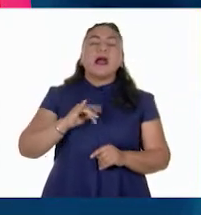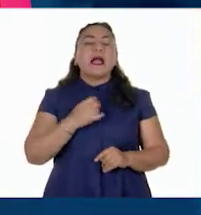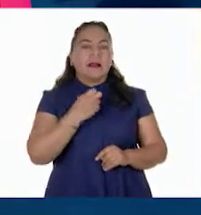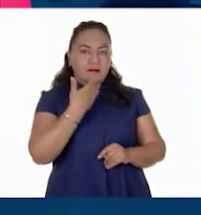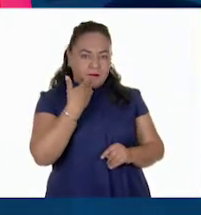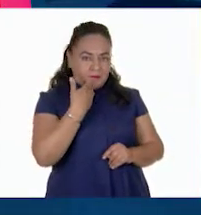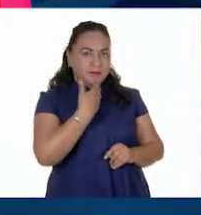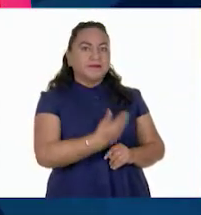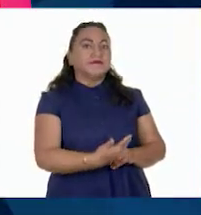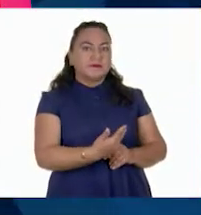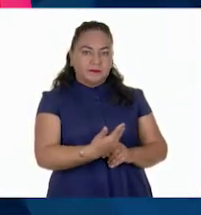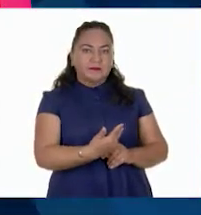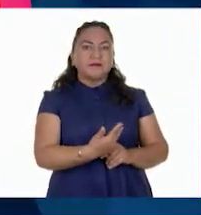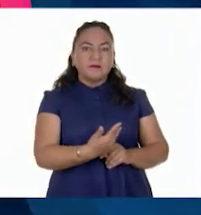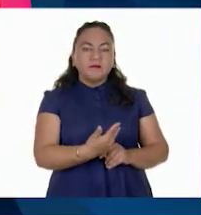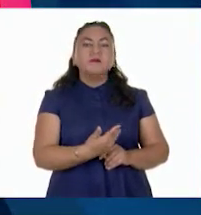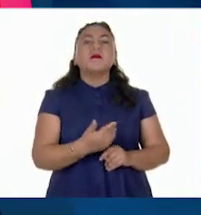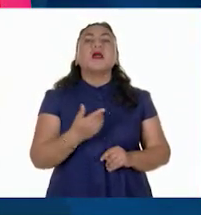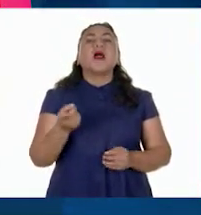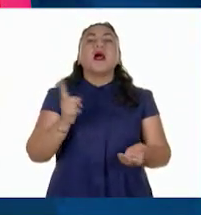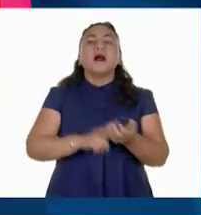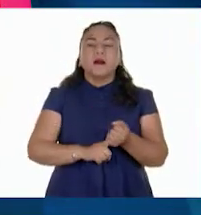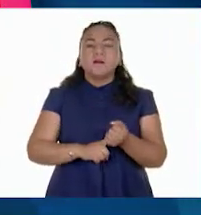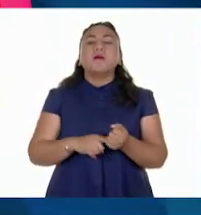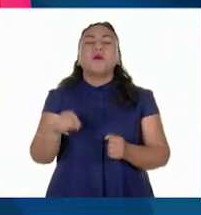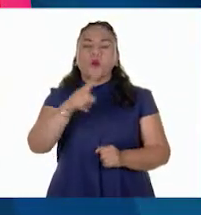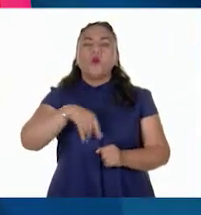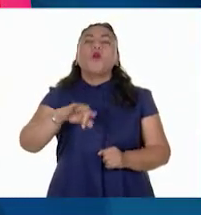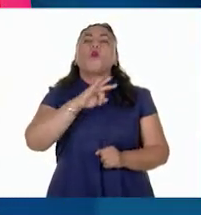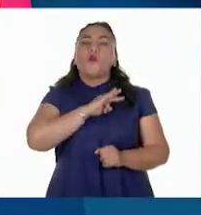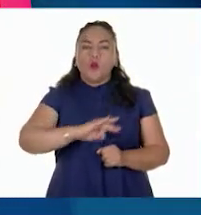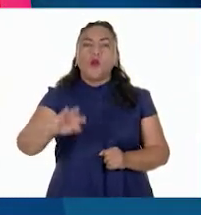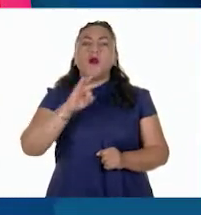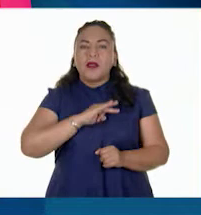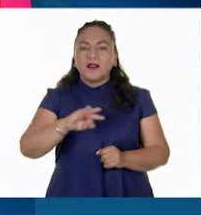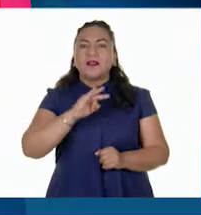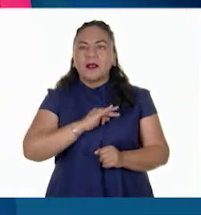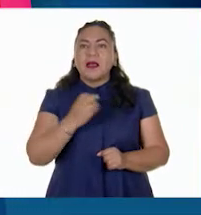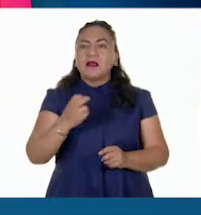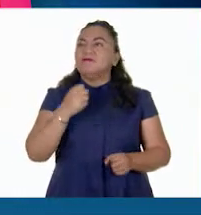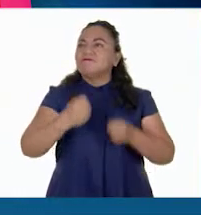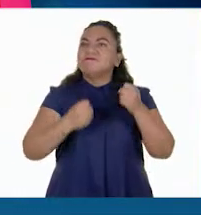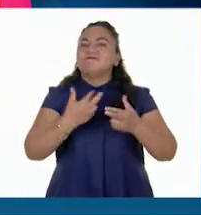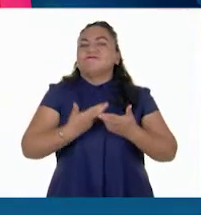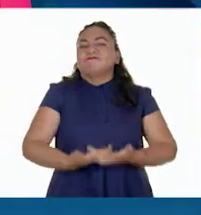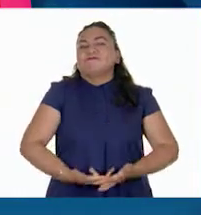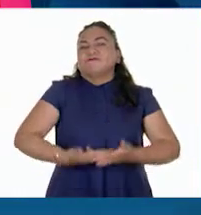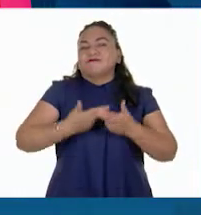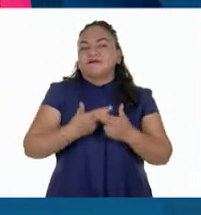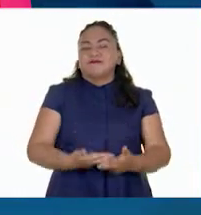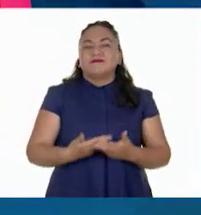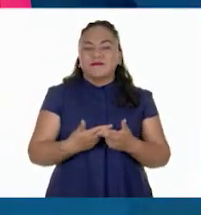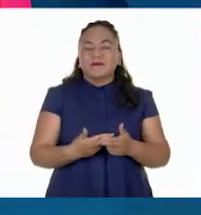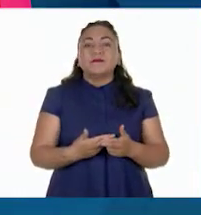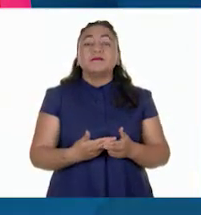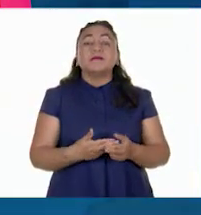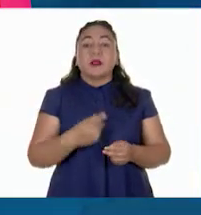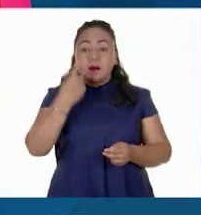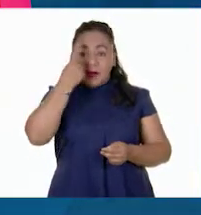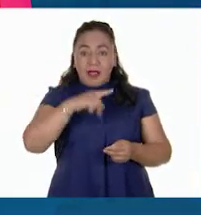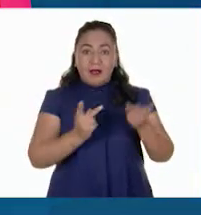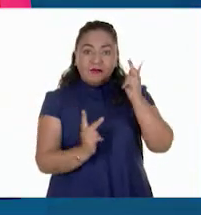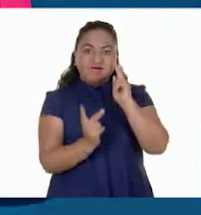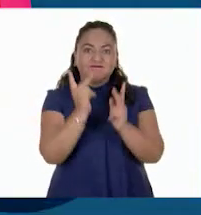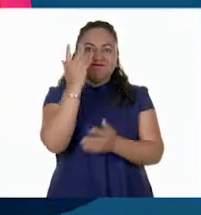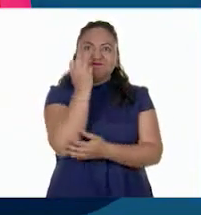bien, así es. Entonces, cumple con esa condición que mencionamos anteriormente, acerca de que para que los